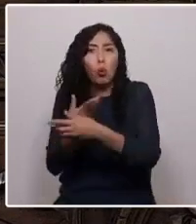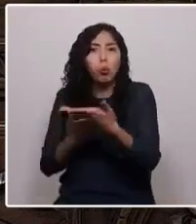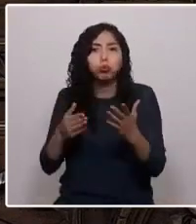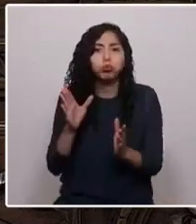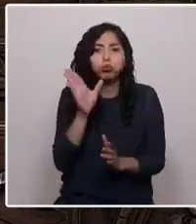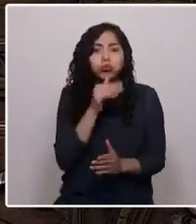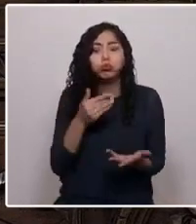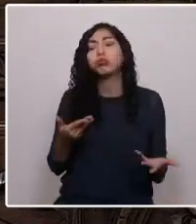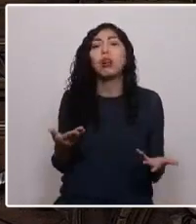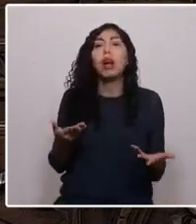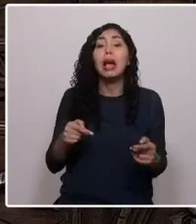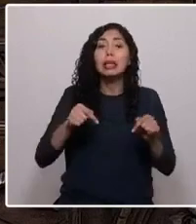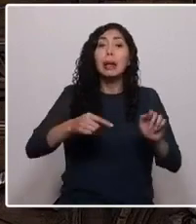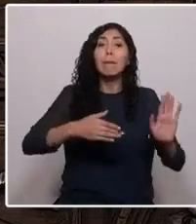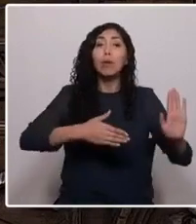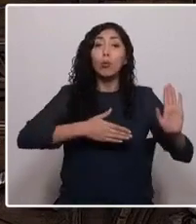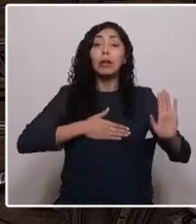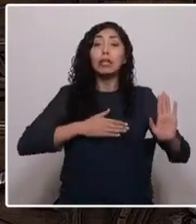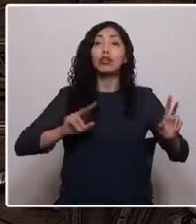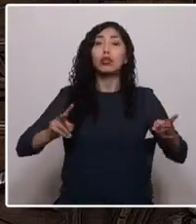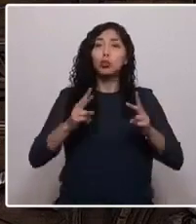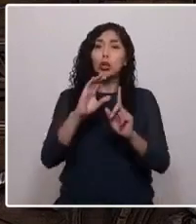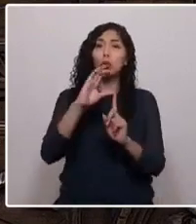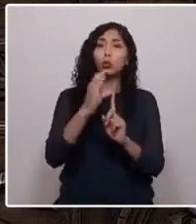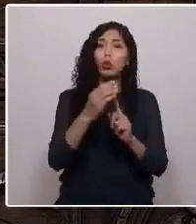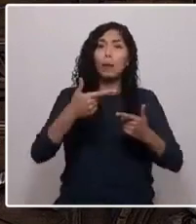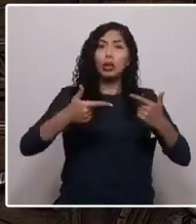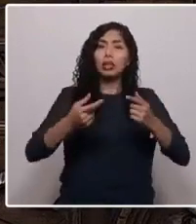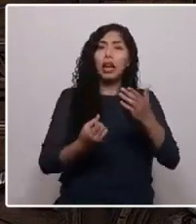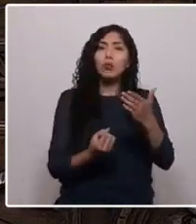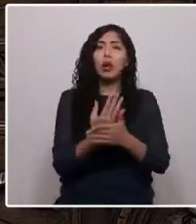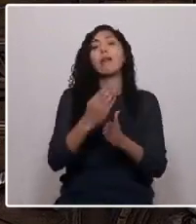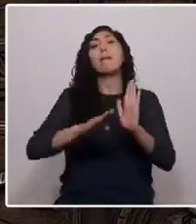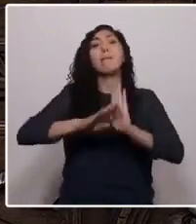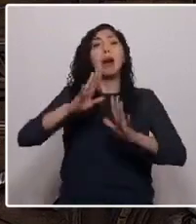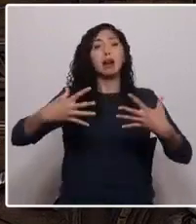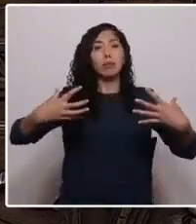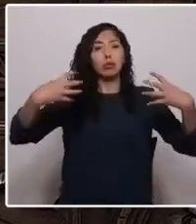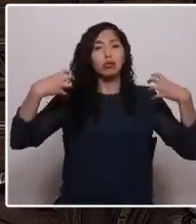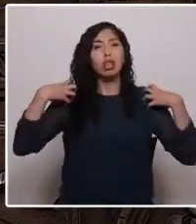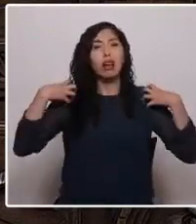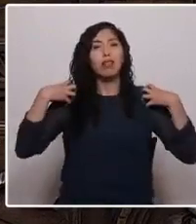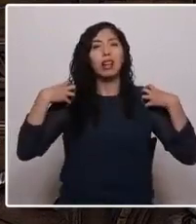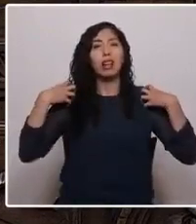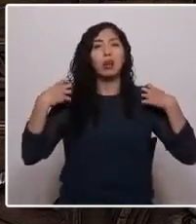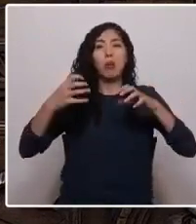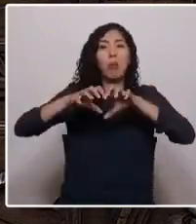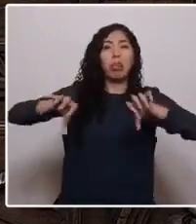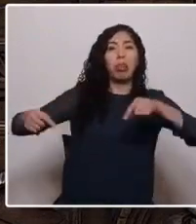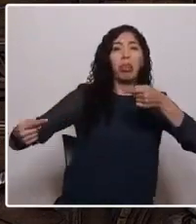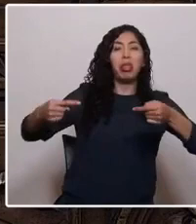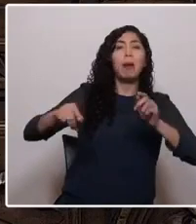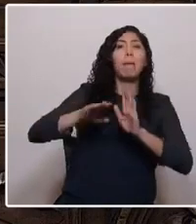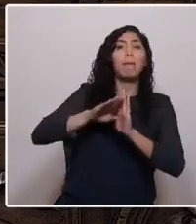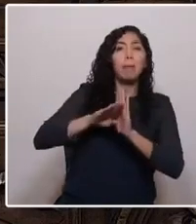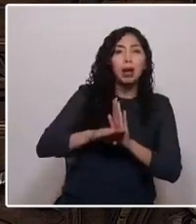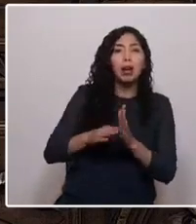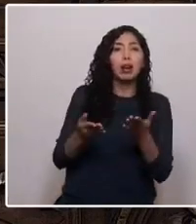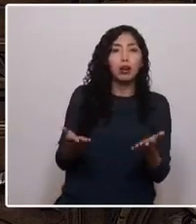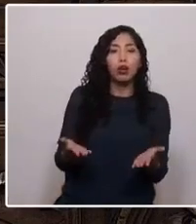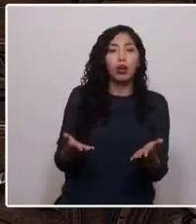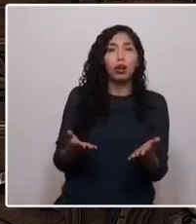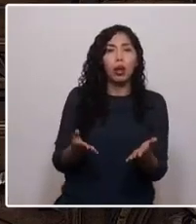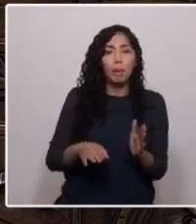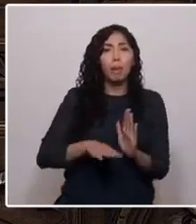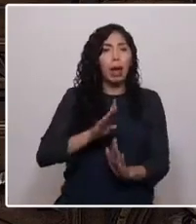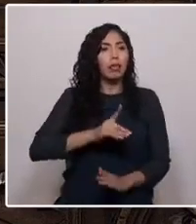promesa de construir una cultura política nueva, más responsable, menos polarizada, que inundara nuevamente de dignidad